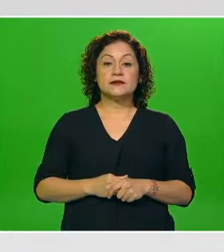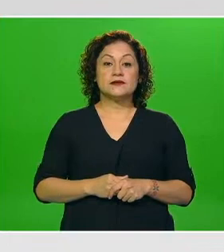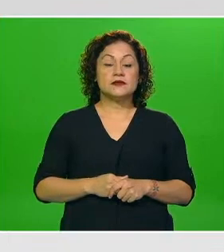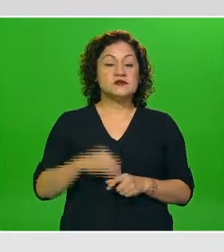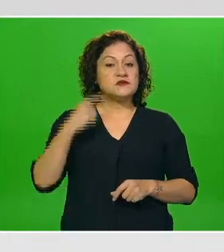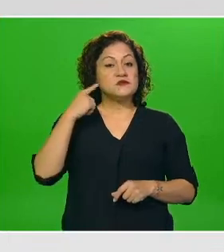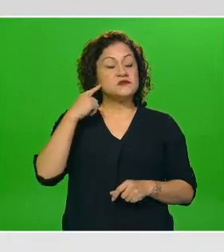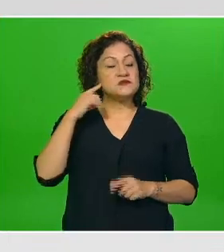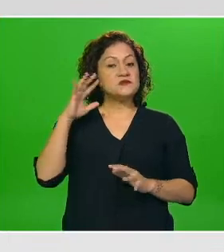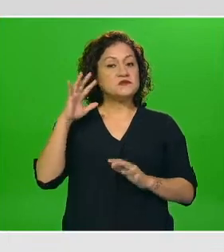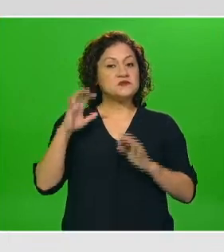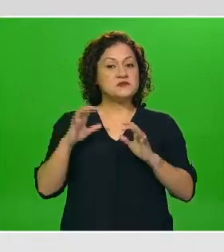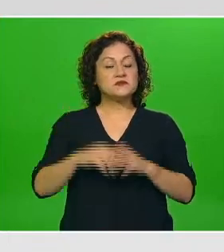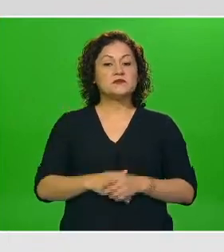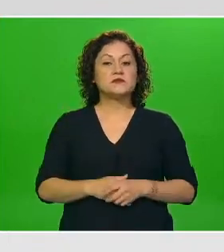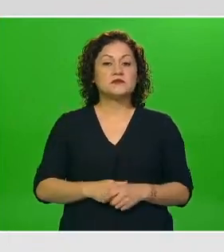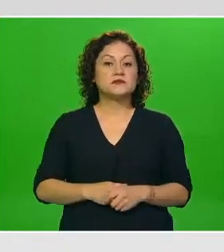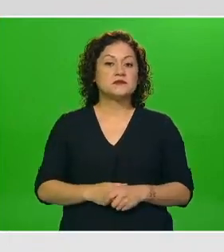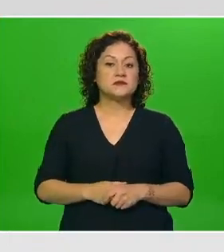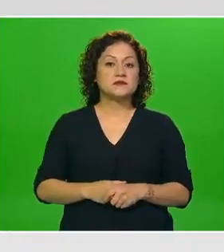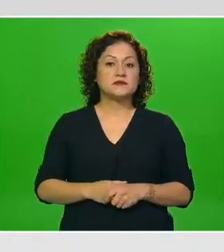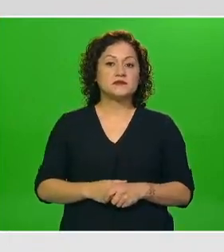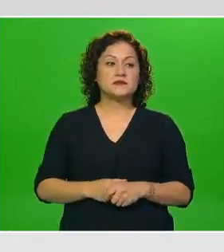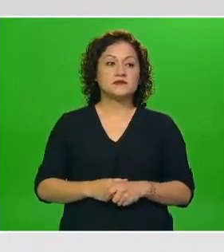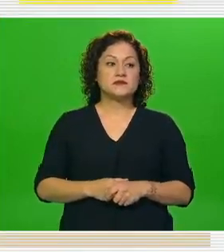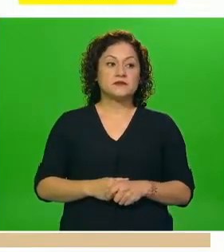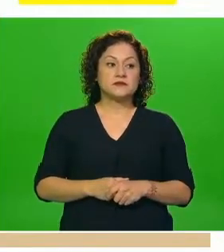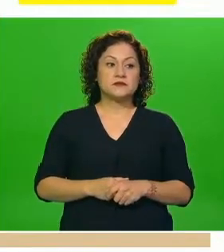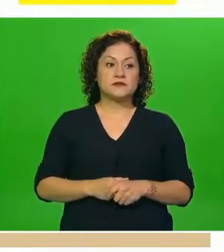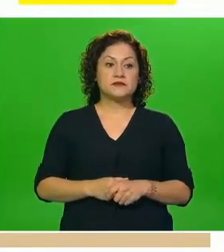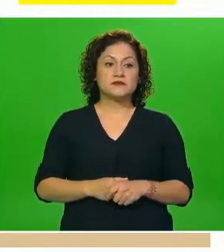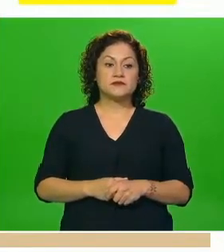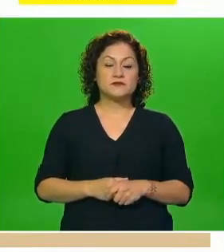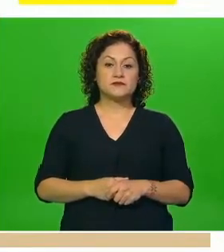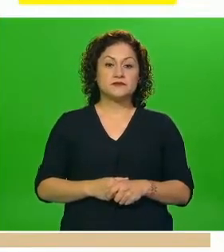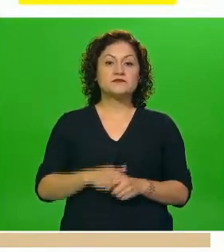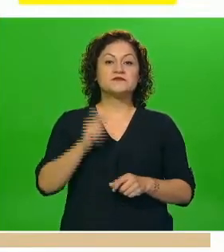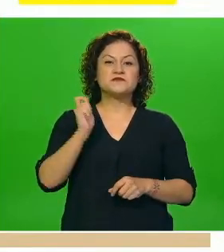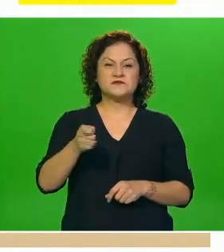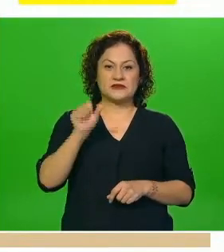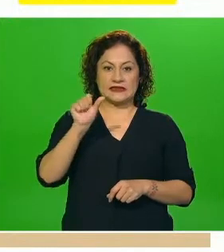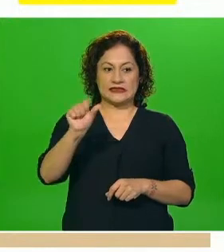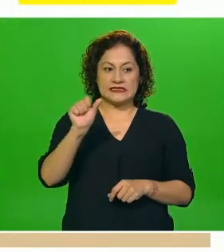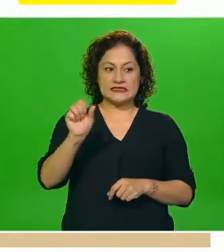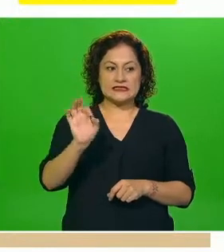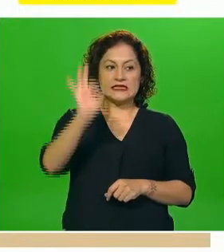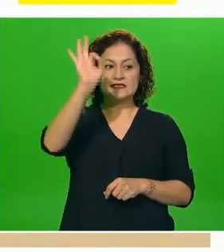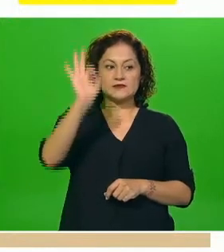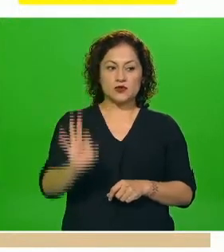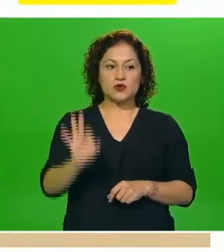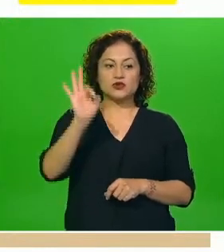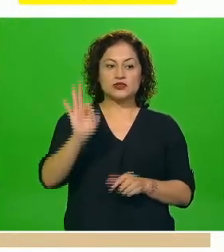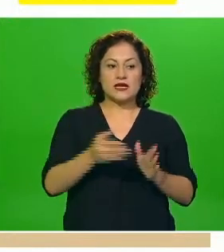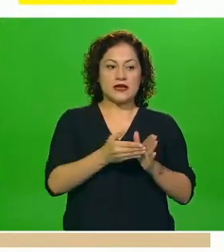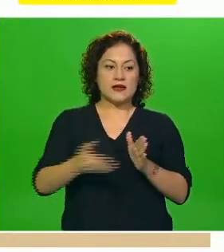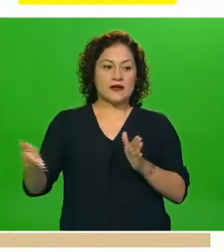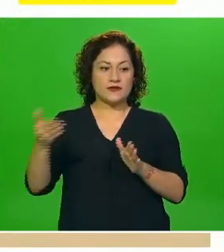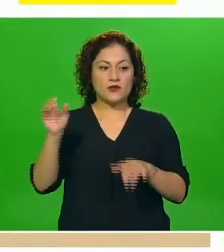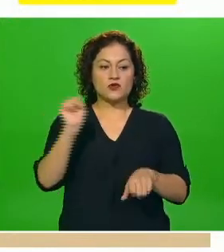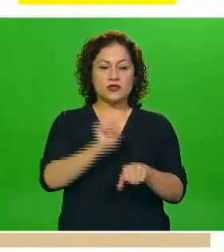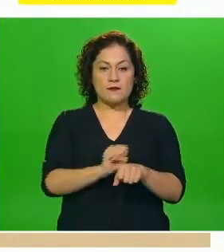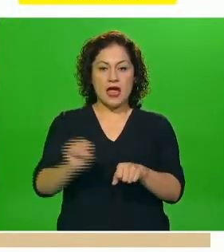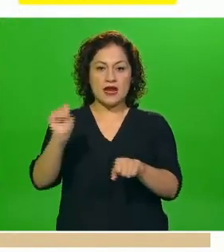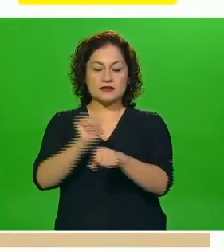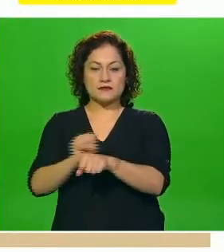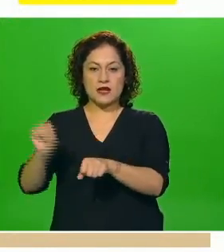de hoy la semana 16% este es un elemento es un elemento semanal que lo presentamos semana